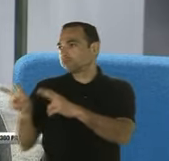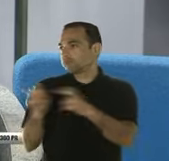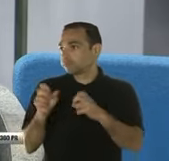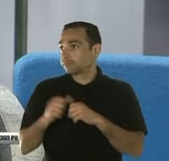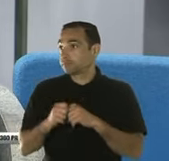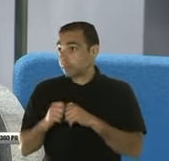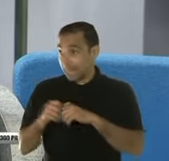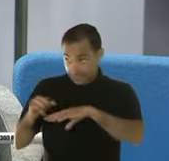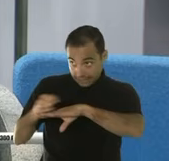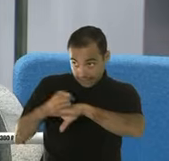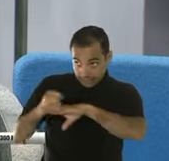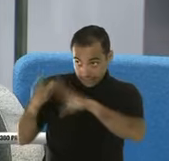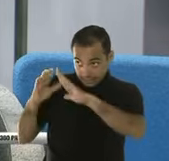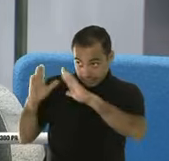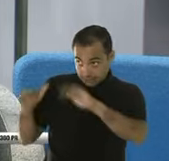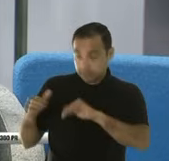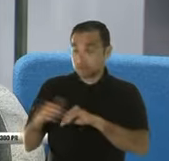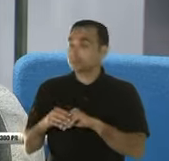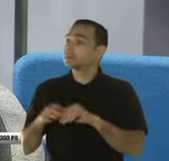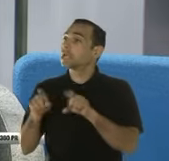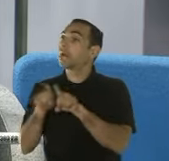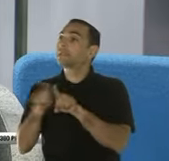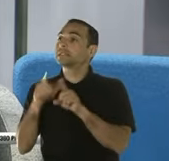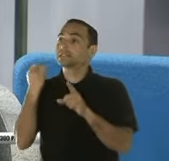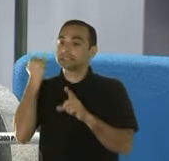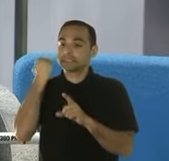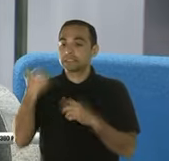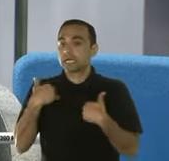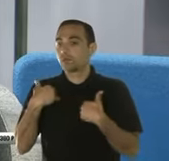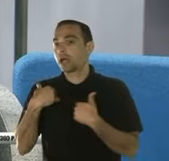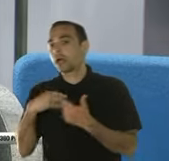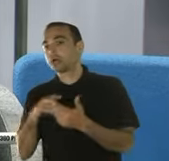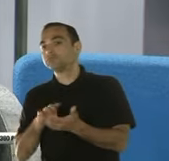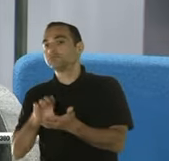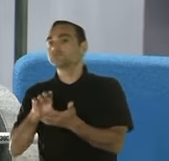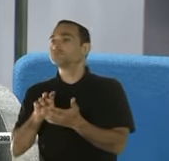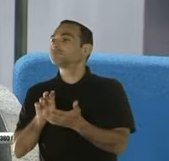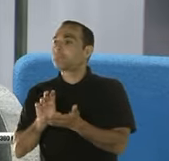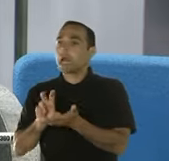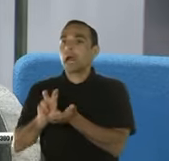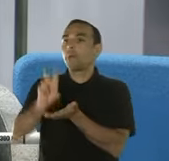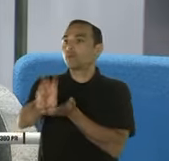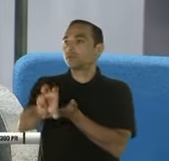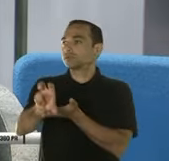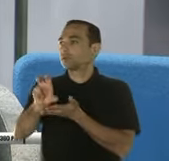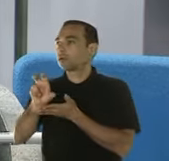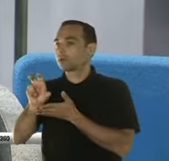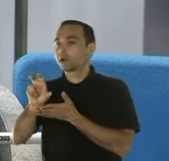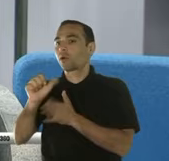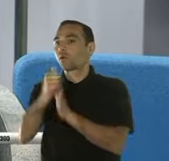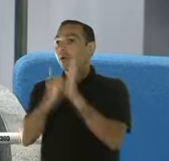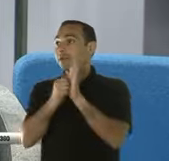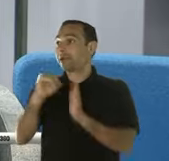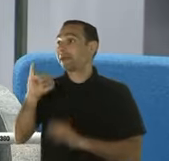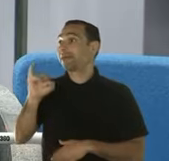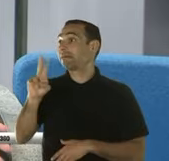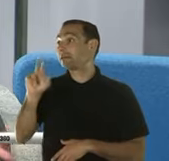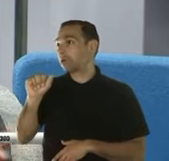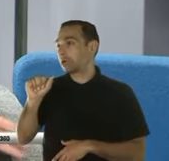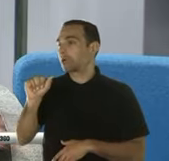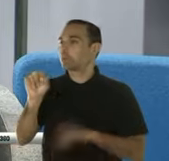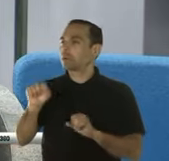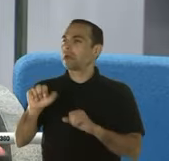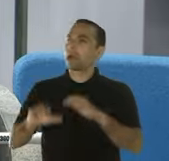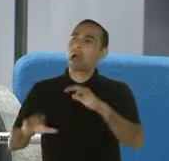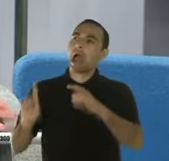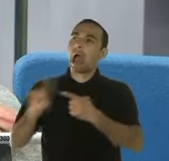sobre intereses hipotecarios, también si tiene una aportación a cuentas IRA durante el año, eso también es una deducción adicional de 5 mil